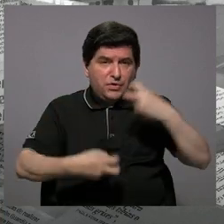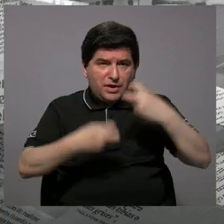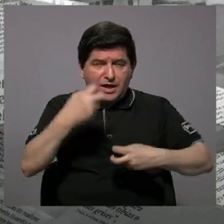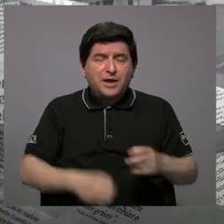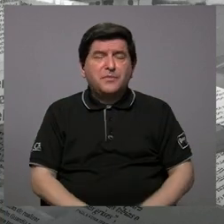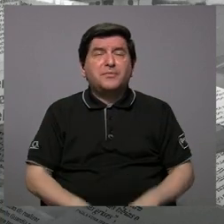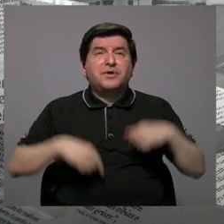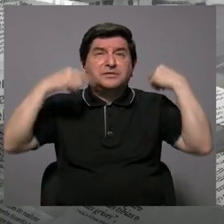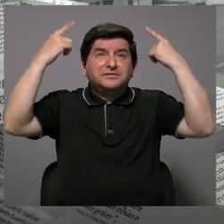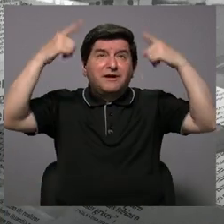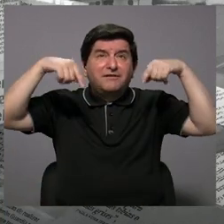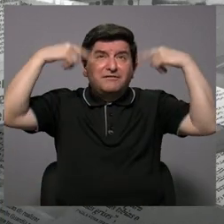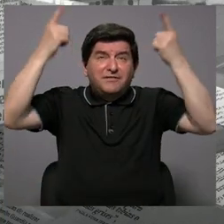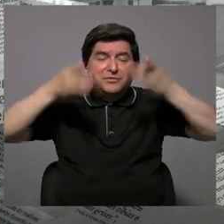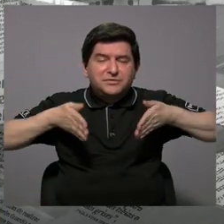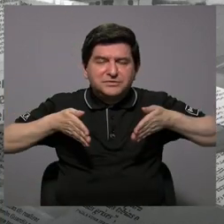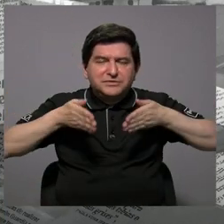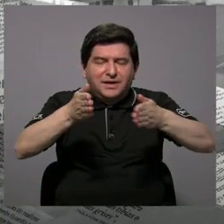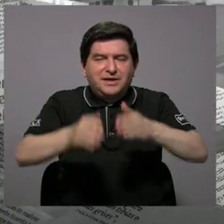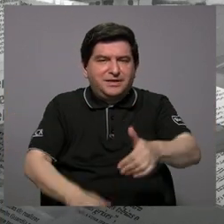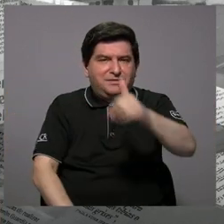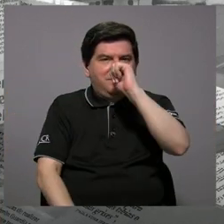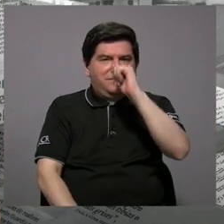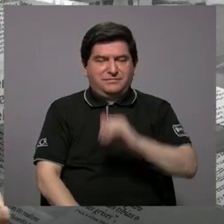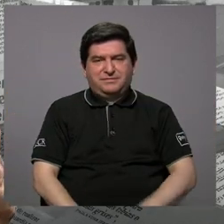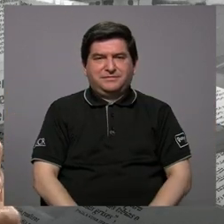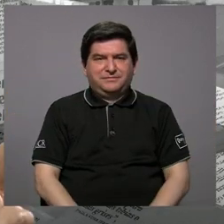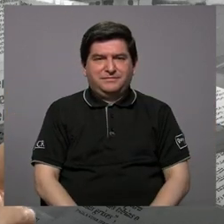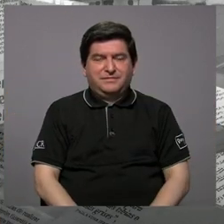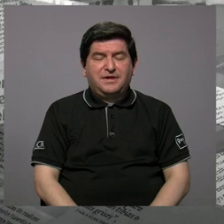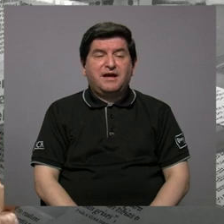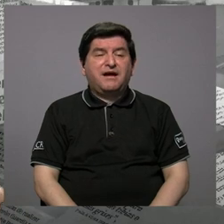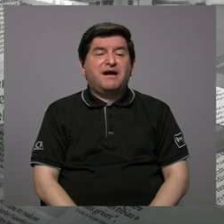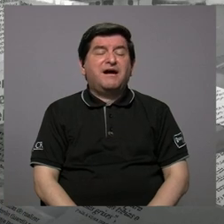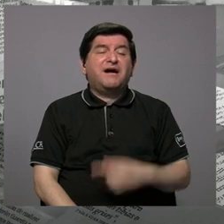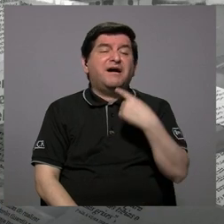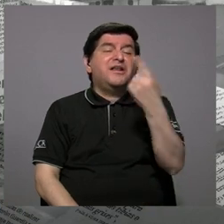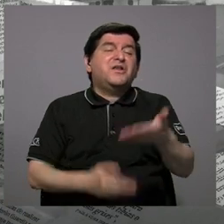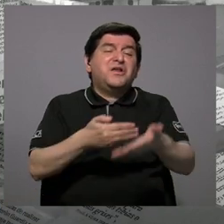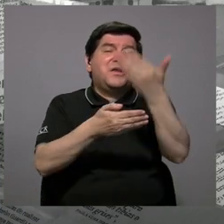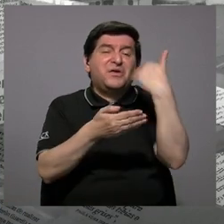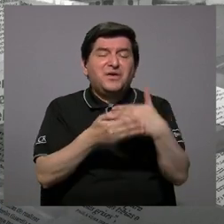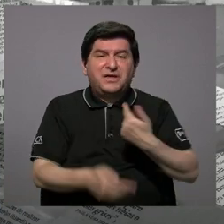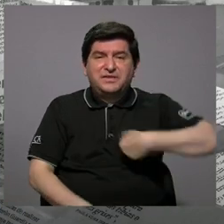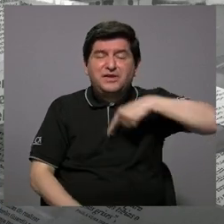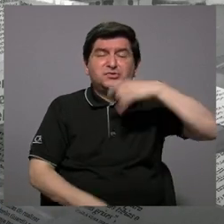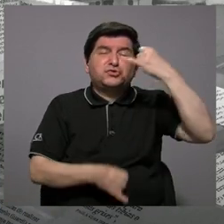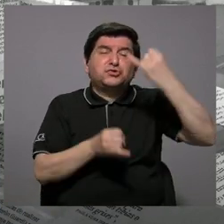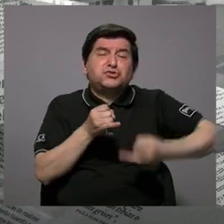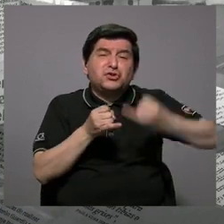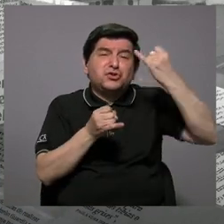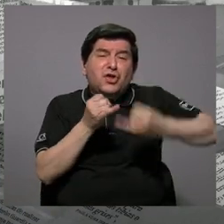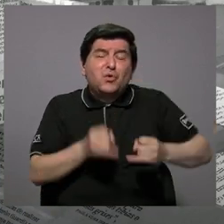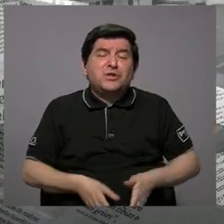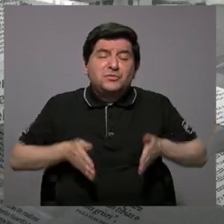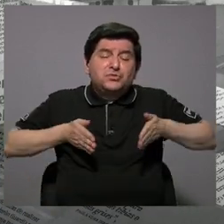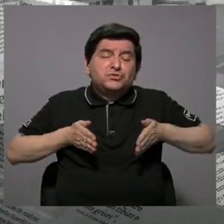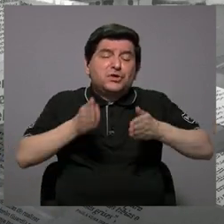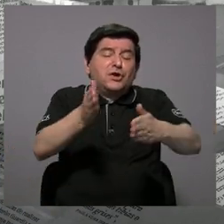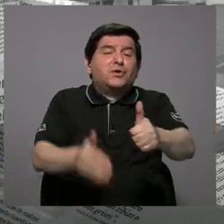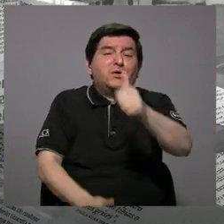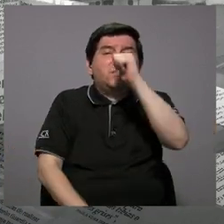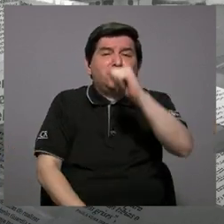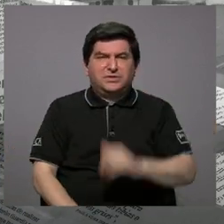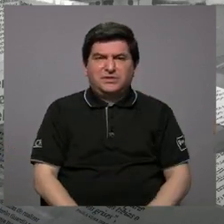de esa famosa ruta del agua y con el cuentito que mentaba antes de que estamos como al final de la ruta del agua